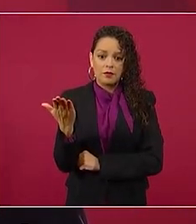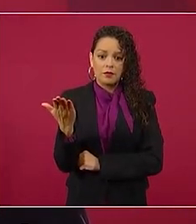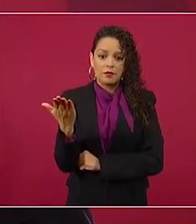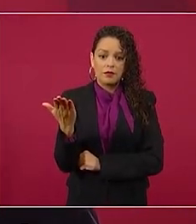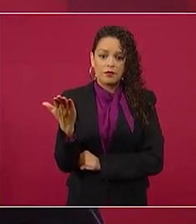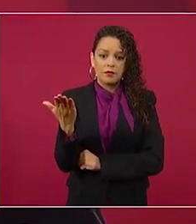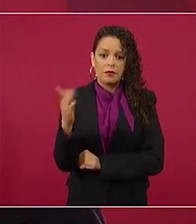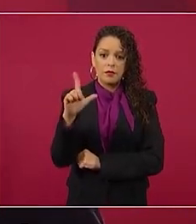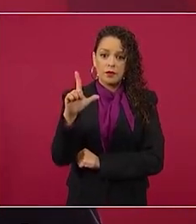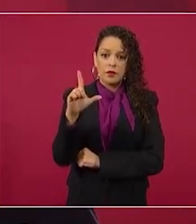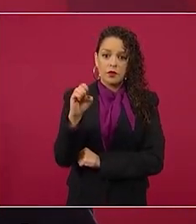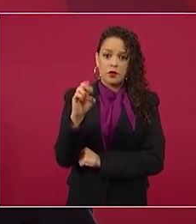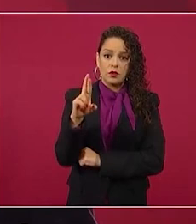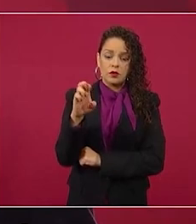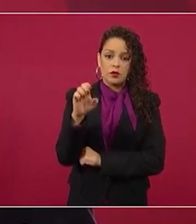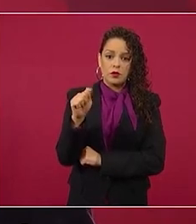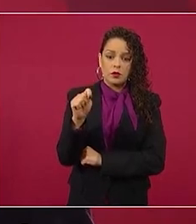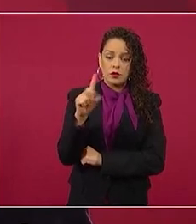a Lorele Mola